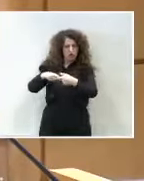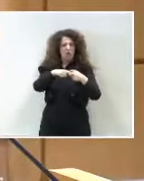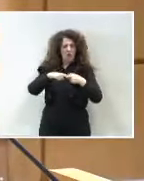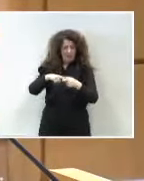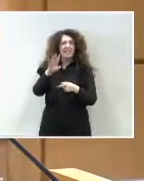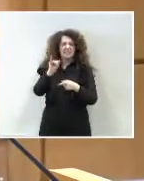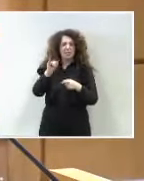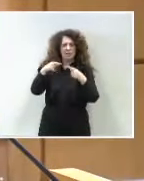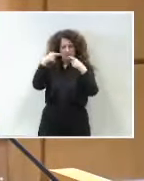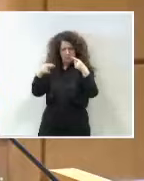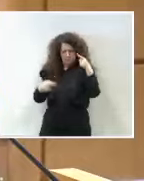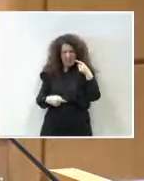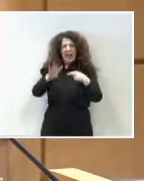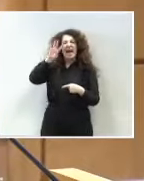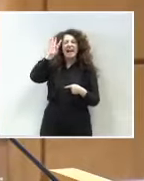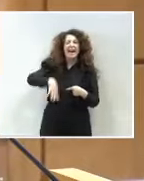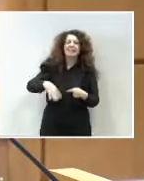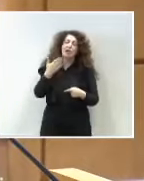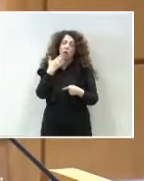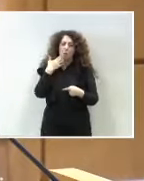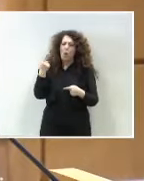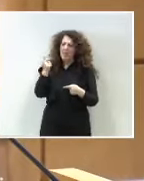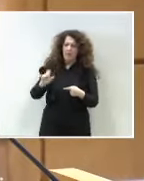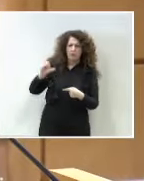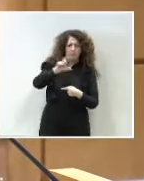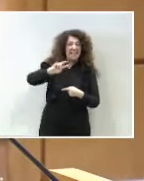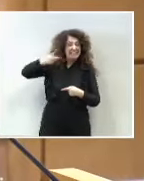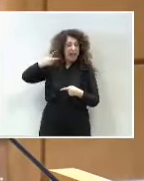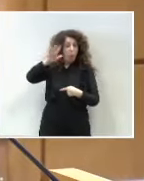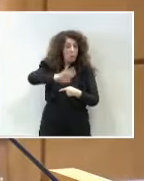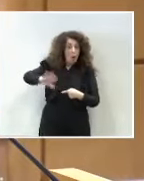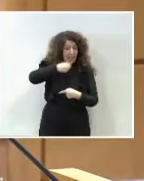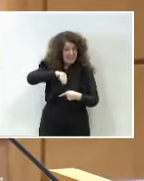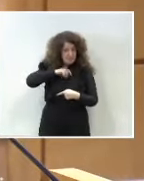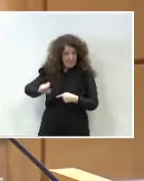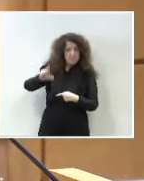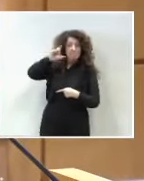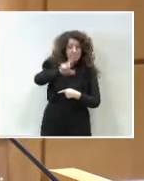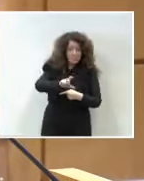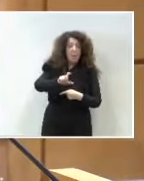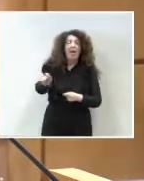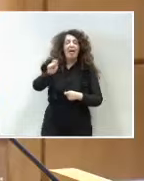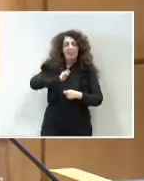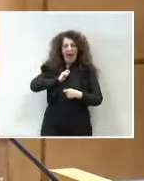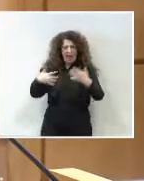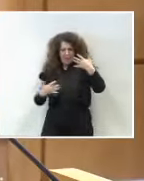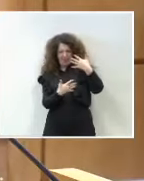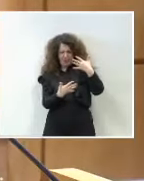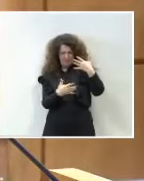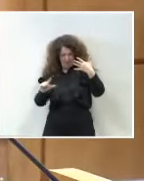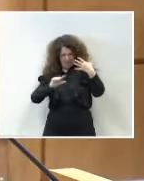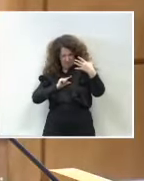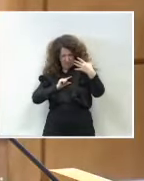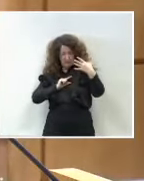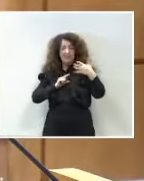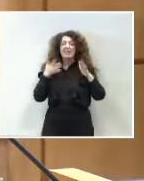Cataluña, que es la segunda comunidad autónoma en aportar y la décima en recibir. Insolidario, en todo caso, es quien